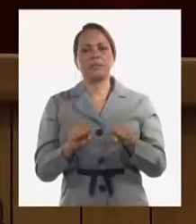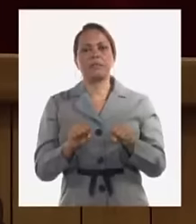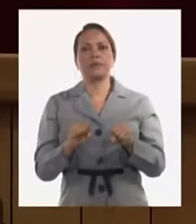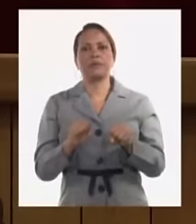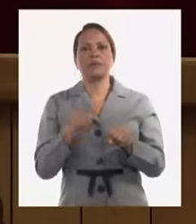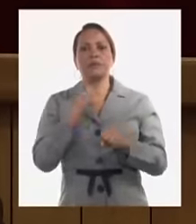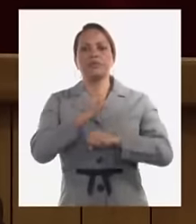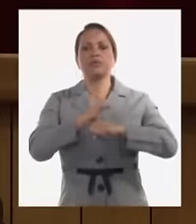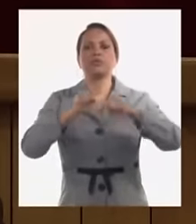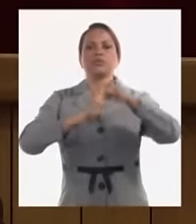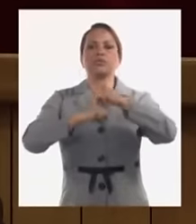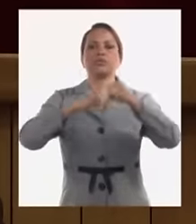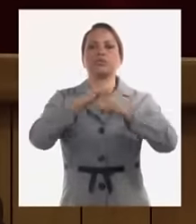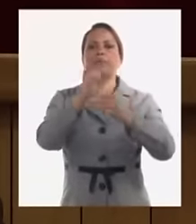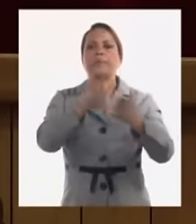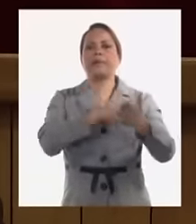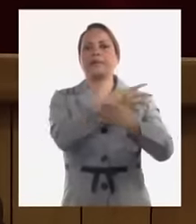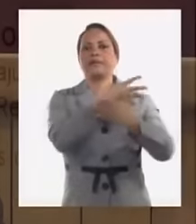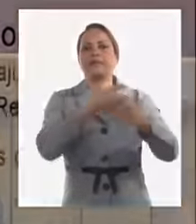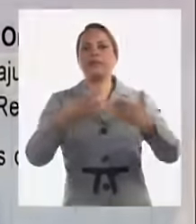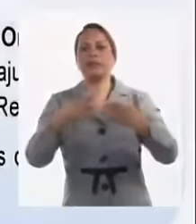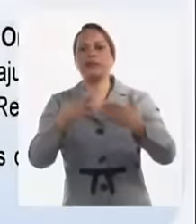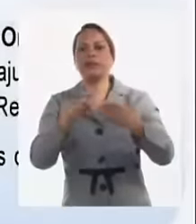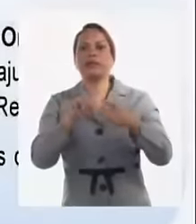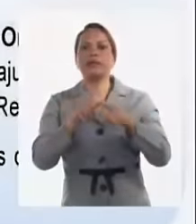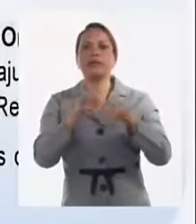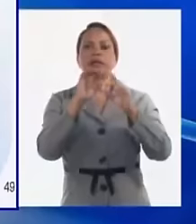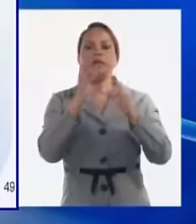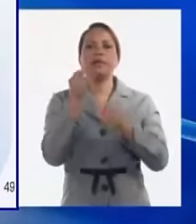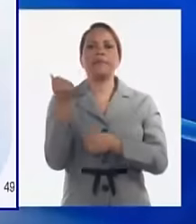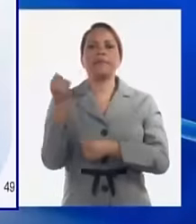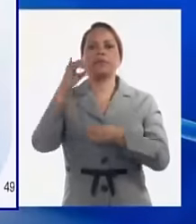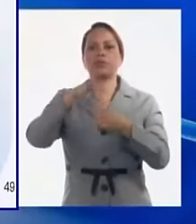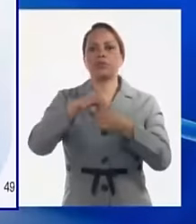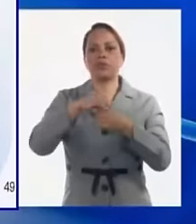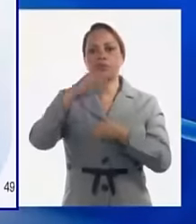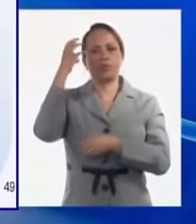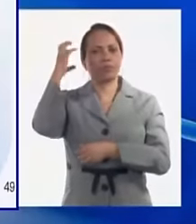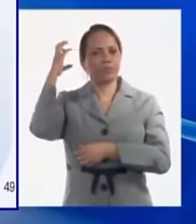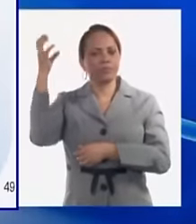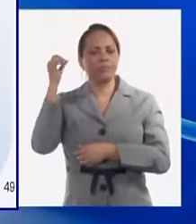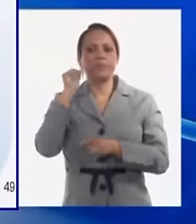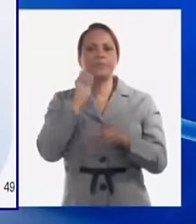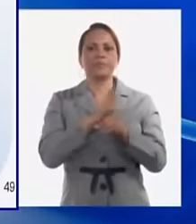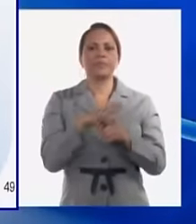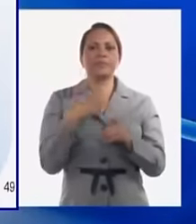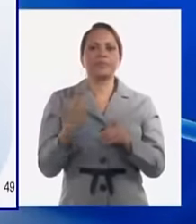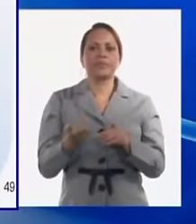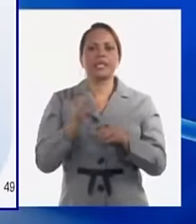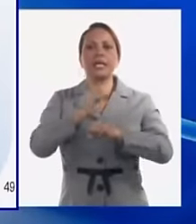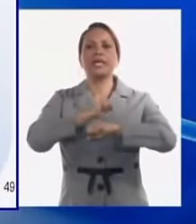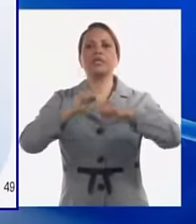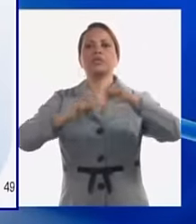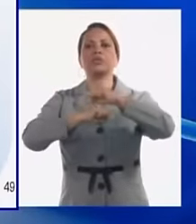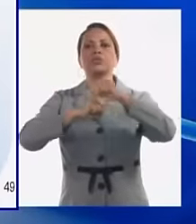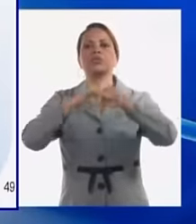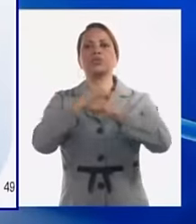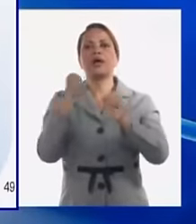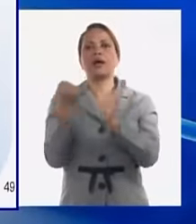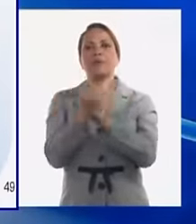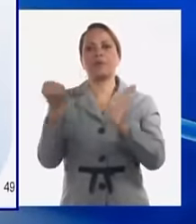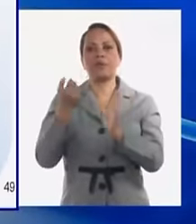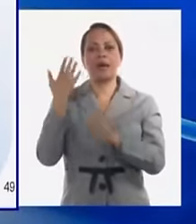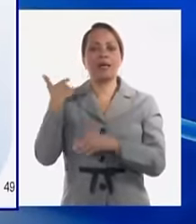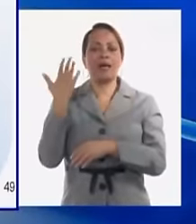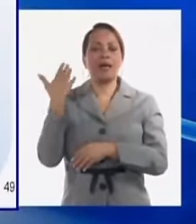estructuras y plantillas de todo el sistema presupuestado del gobierno empezando por las estructuras que fueron aprobadas donde en